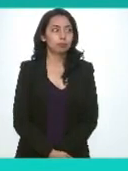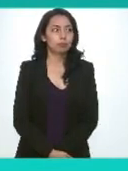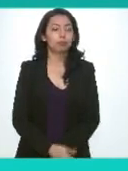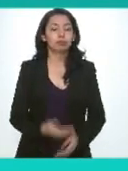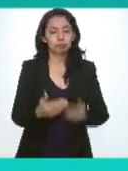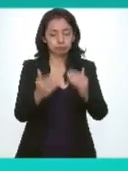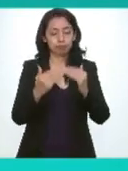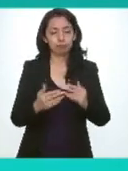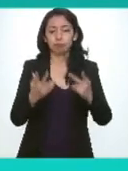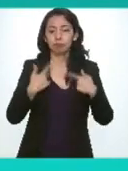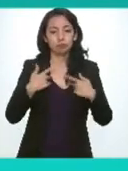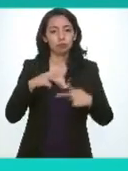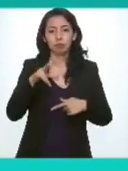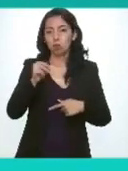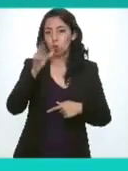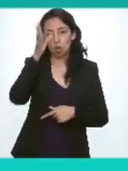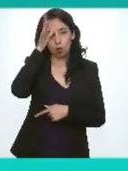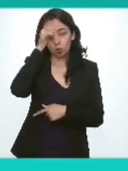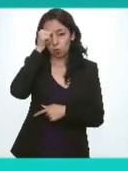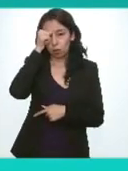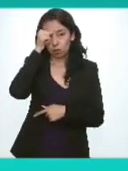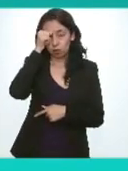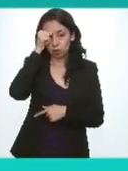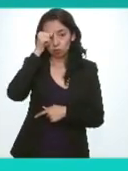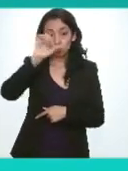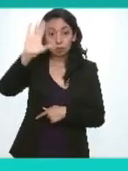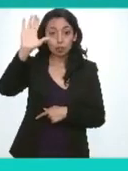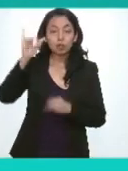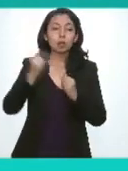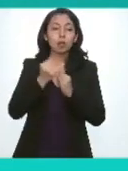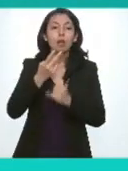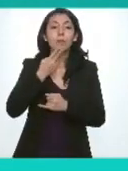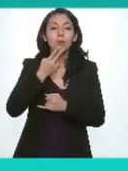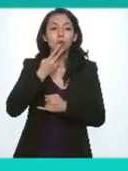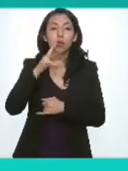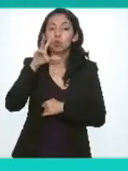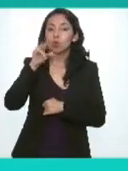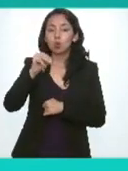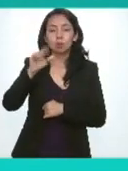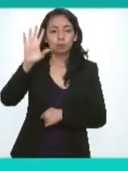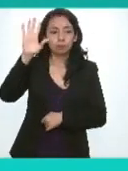ahora quienes estén en contra manifiesten levantando la mano y de forma verbal